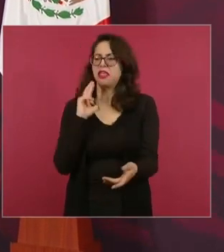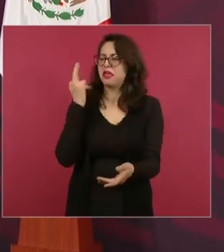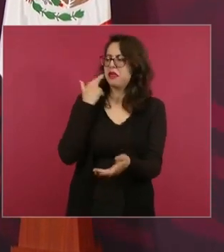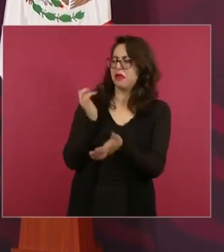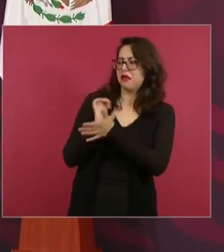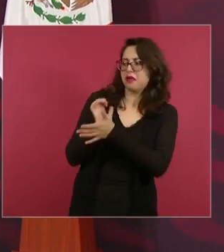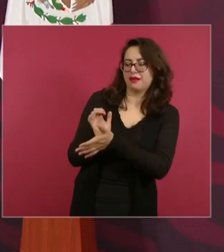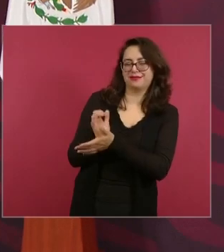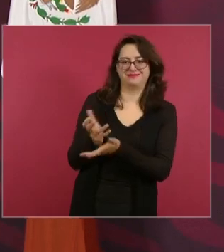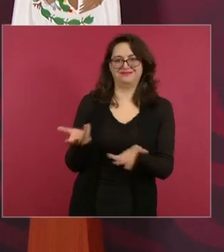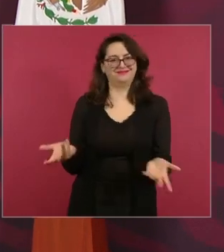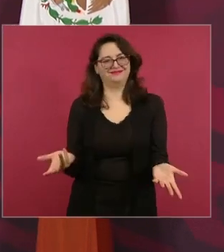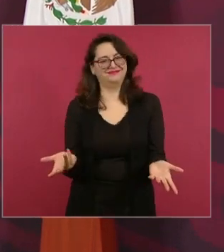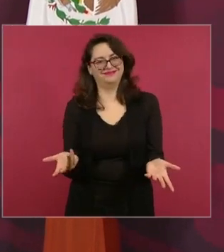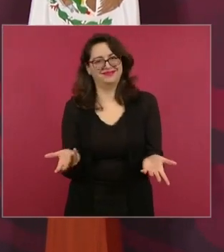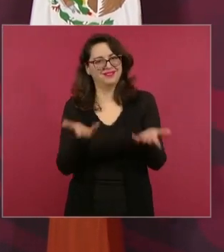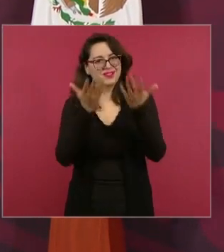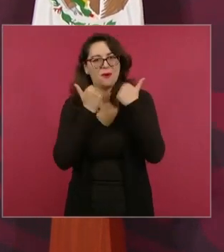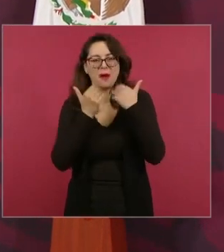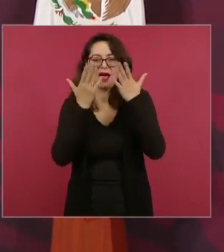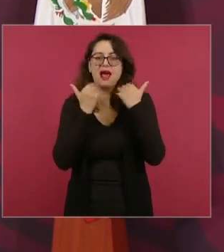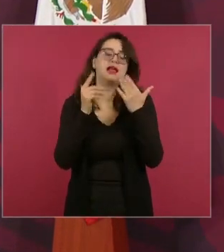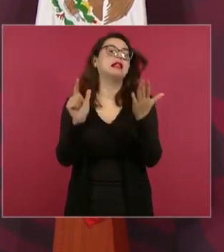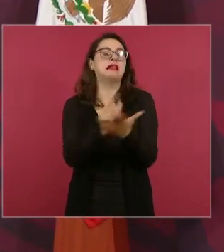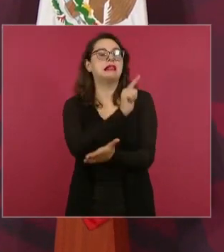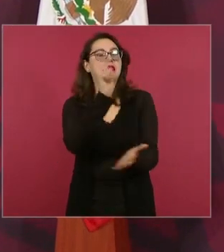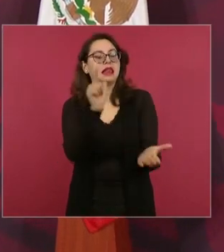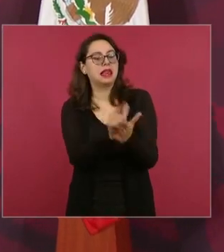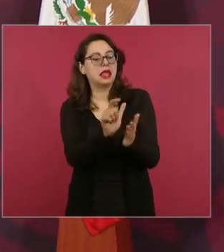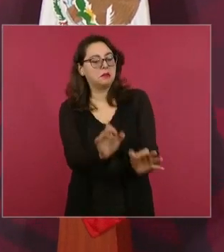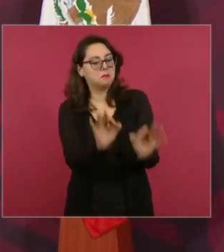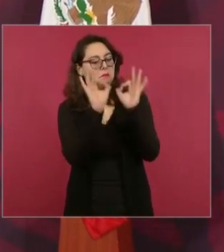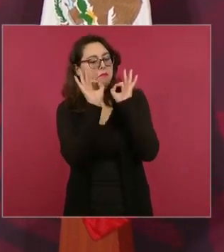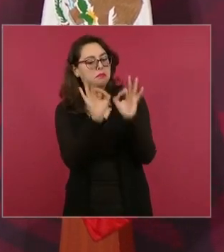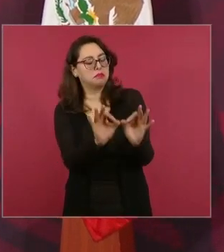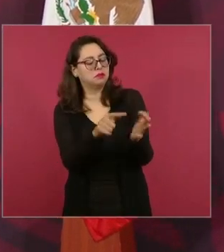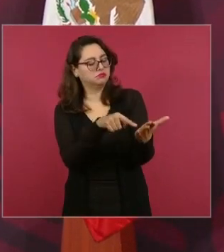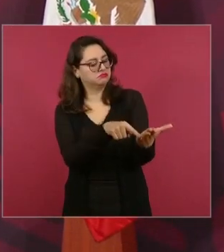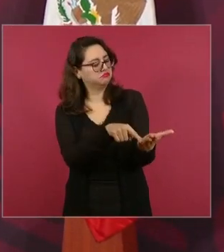No, las leyes como están